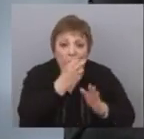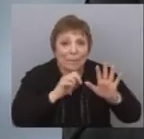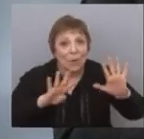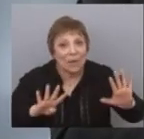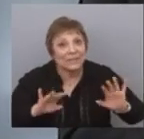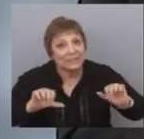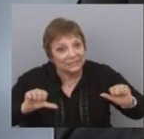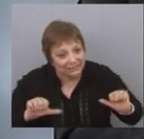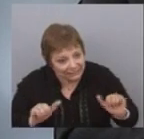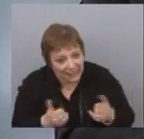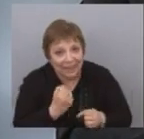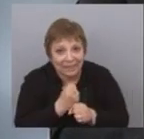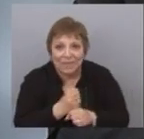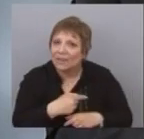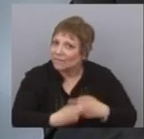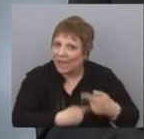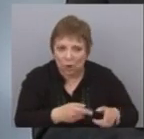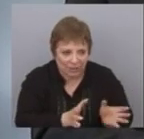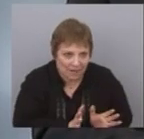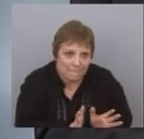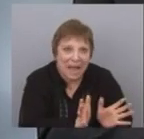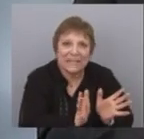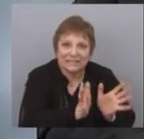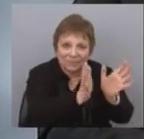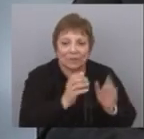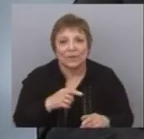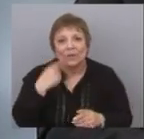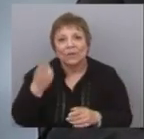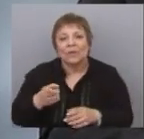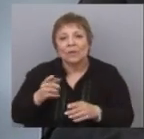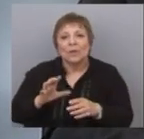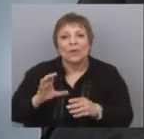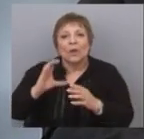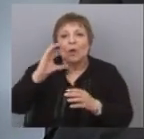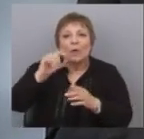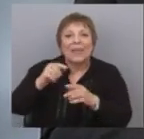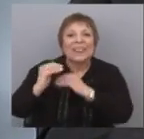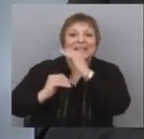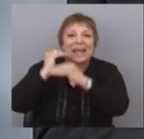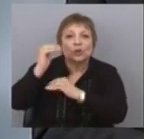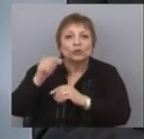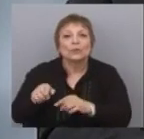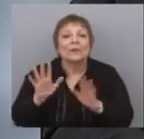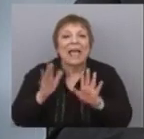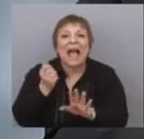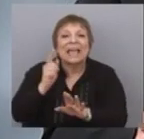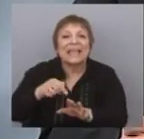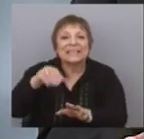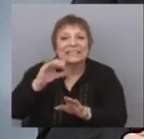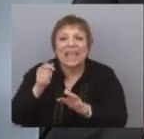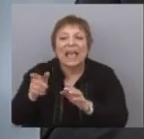y la vamos a impulsar. La Corporación Nacional para el Desarrollo, estamos planteando que quede exclusivamente como una agencia de